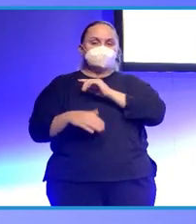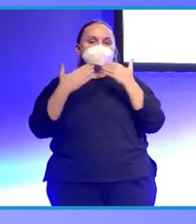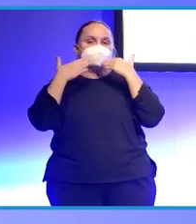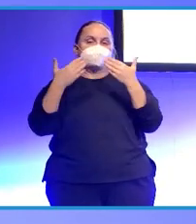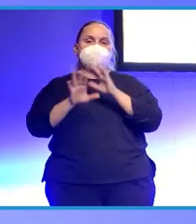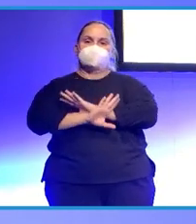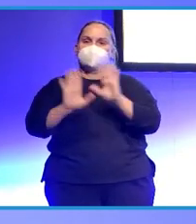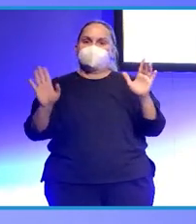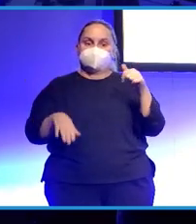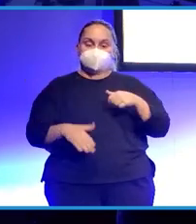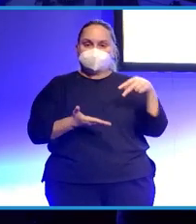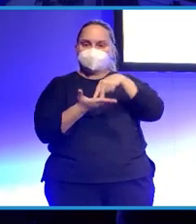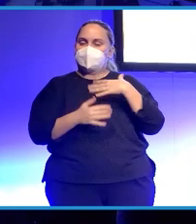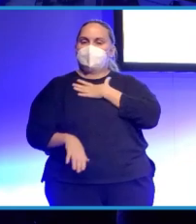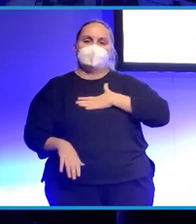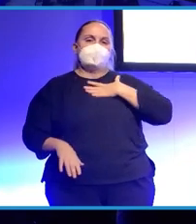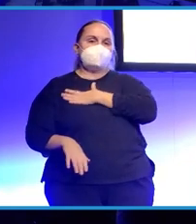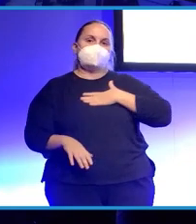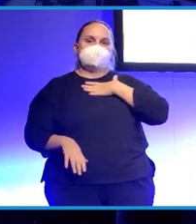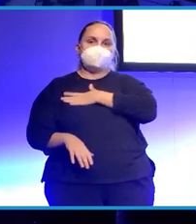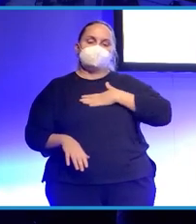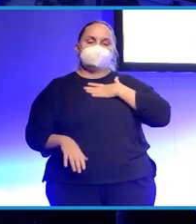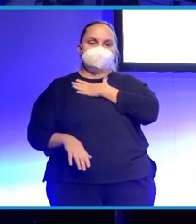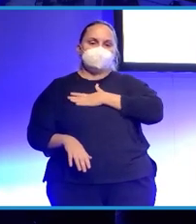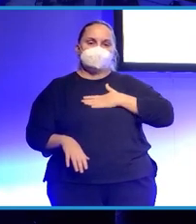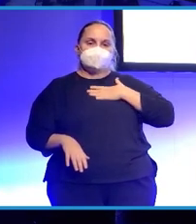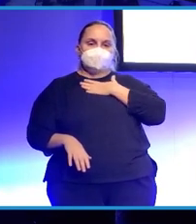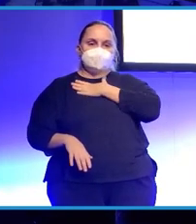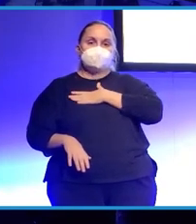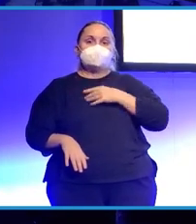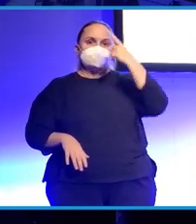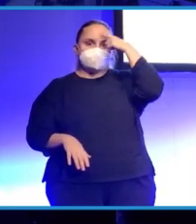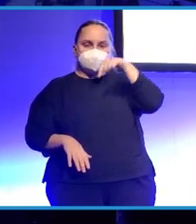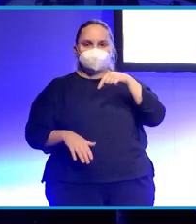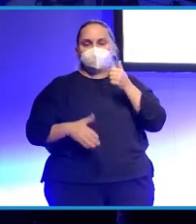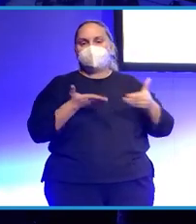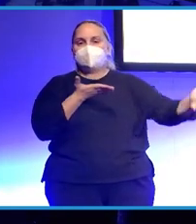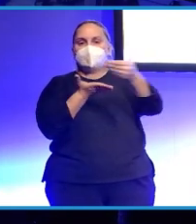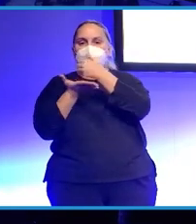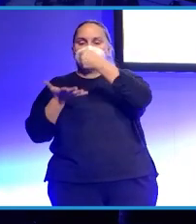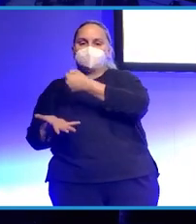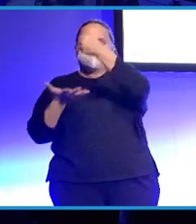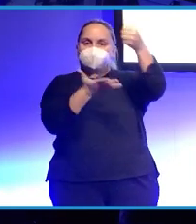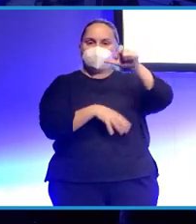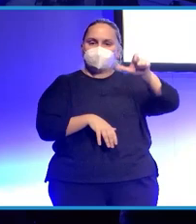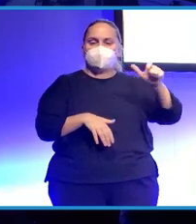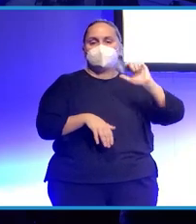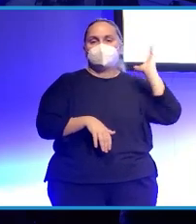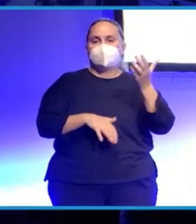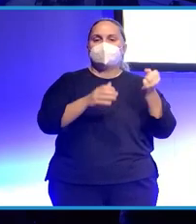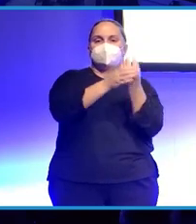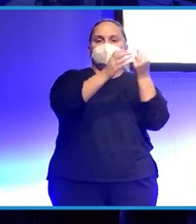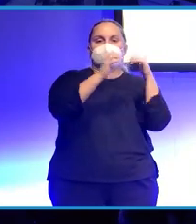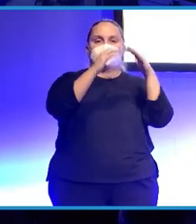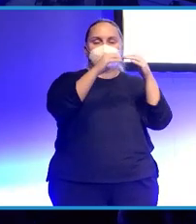nada, para mí es un placer estar aquí sabiendo además que toda la recaudación va para los afectados de La Palma. Muchísimas gracias.